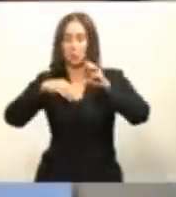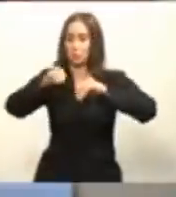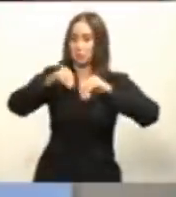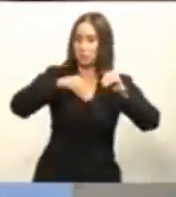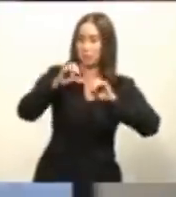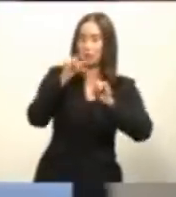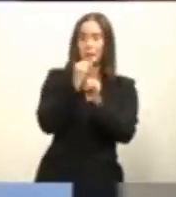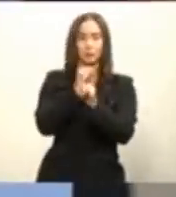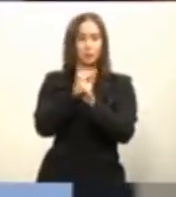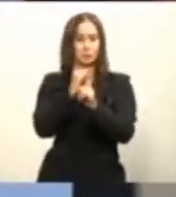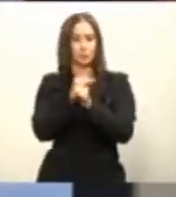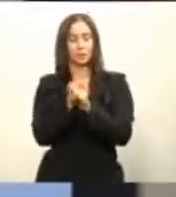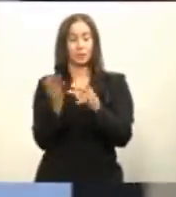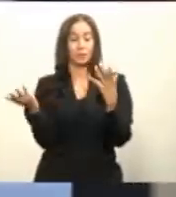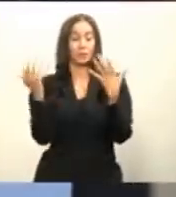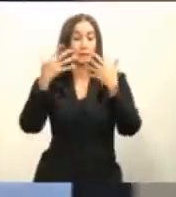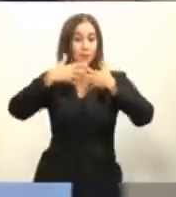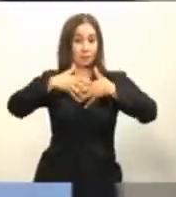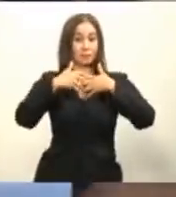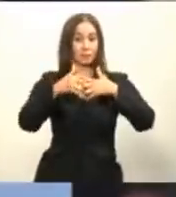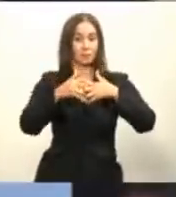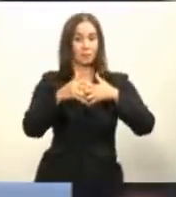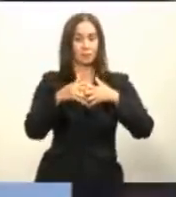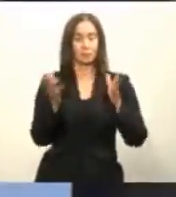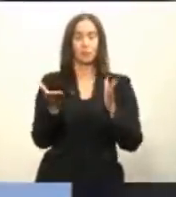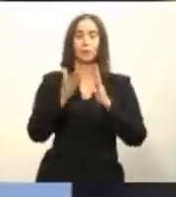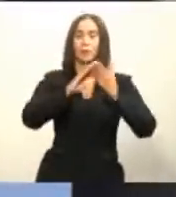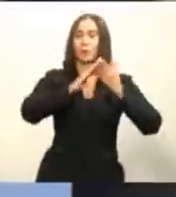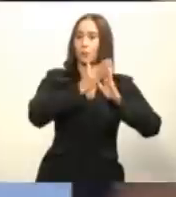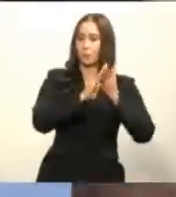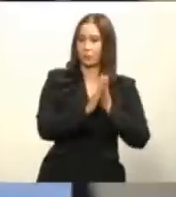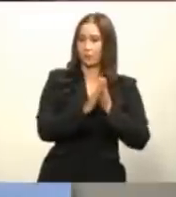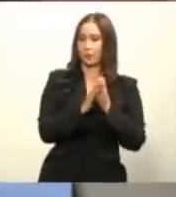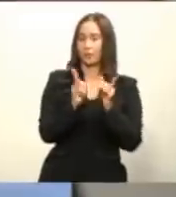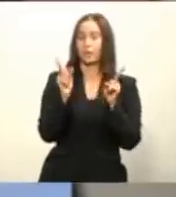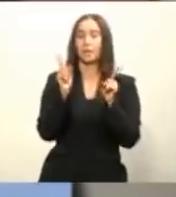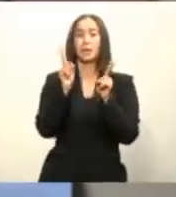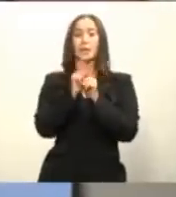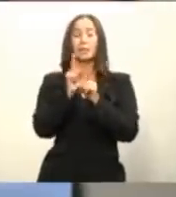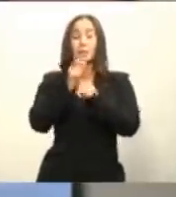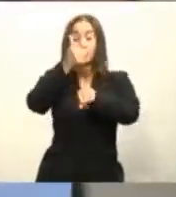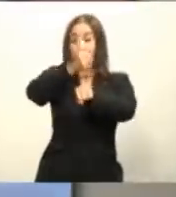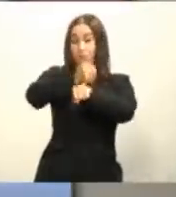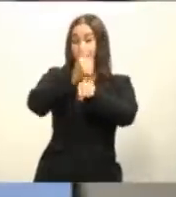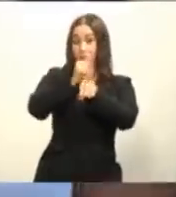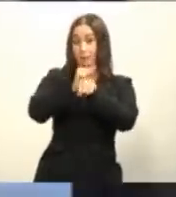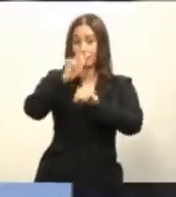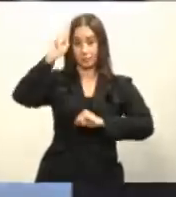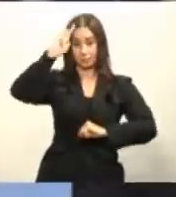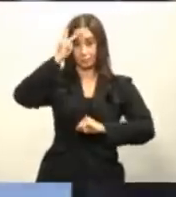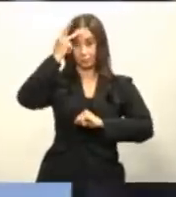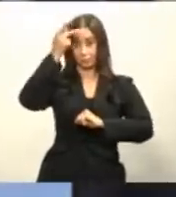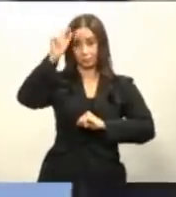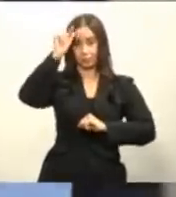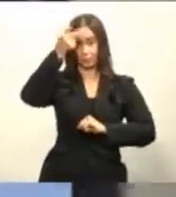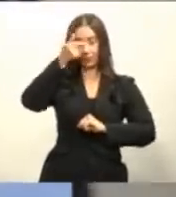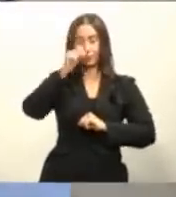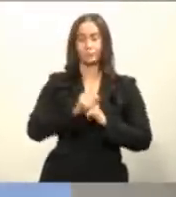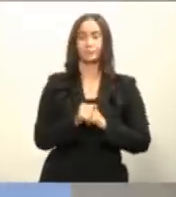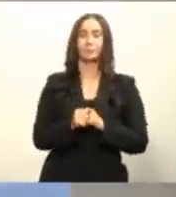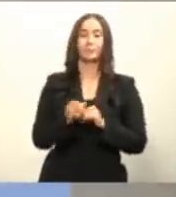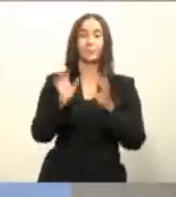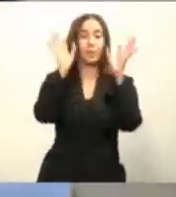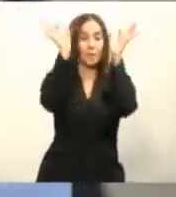institucionales e integración comunitaria con inversión público privada y enmarcadas dentro de la política de vivienda del estado y de manera